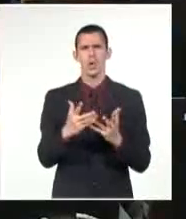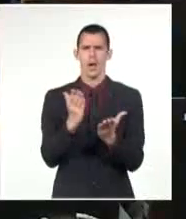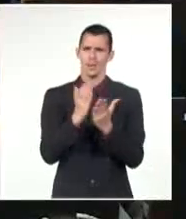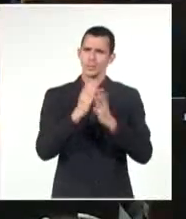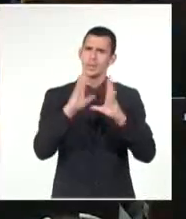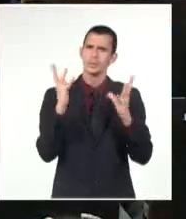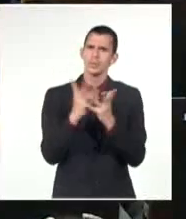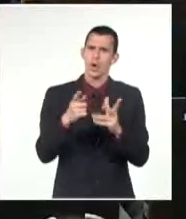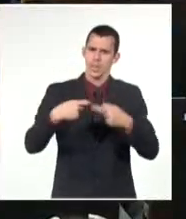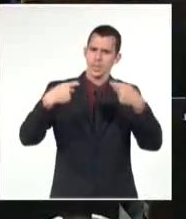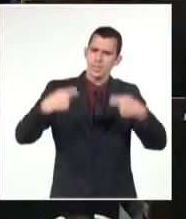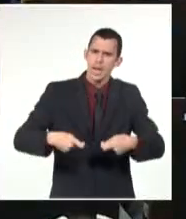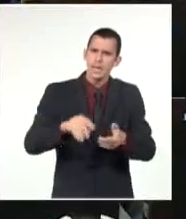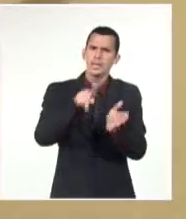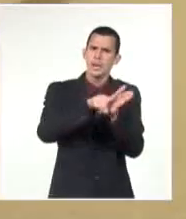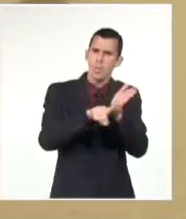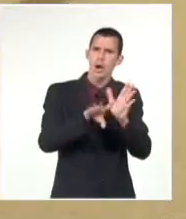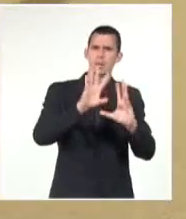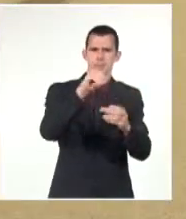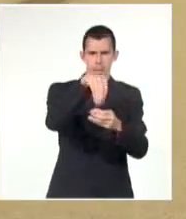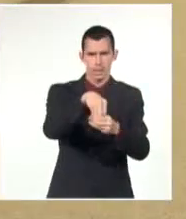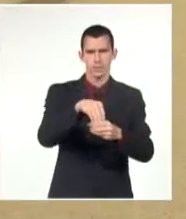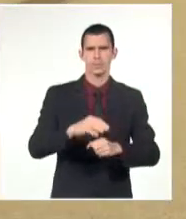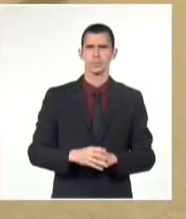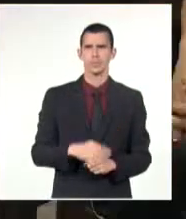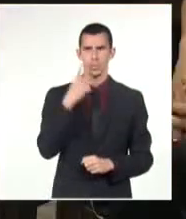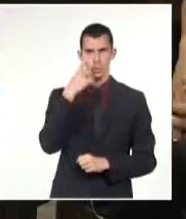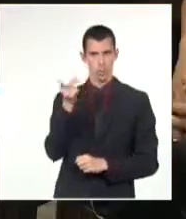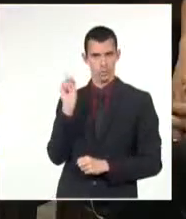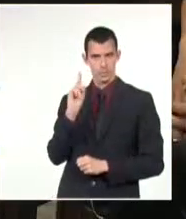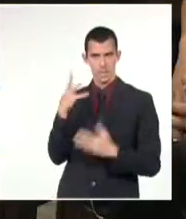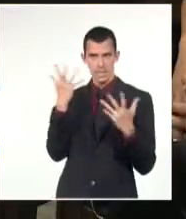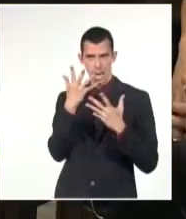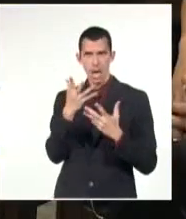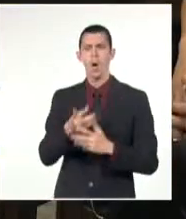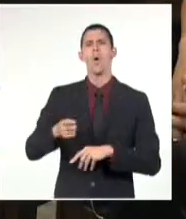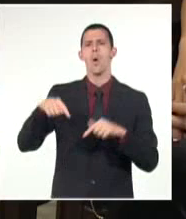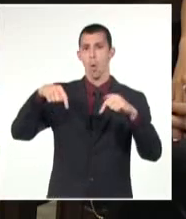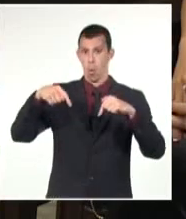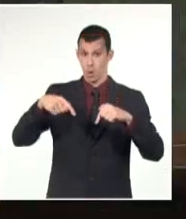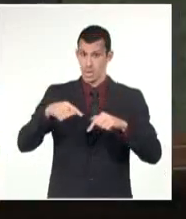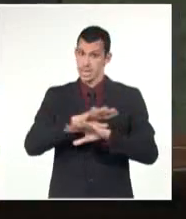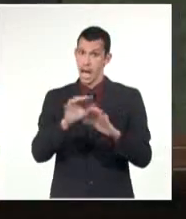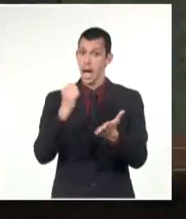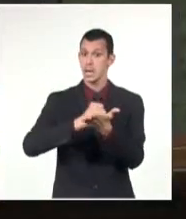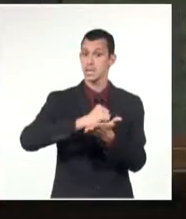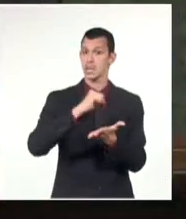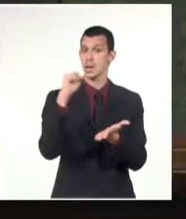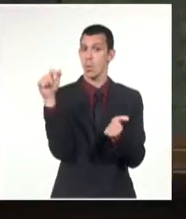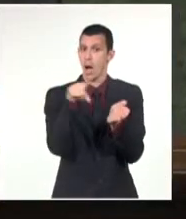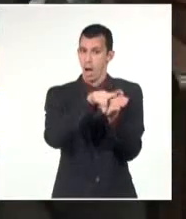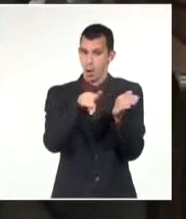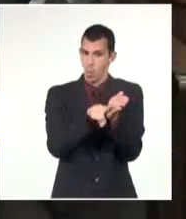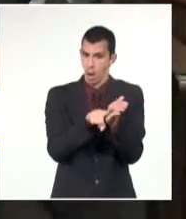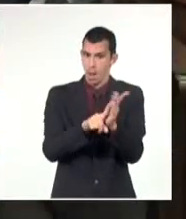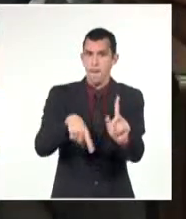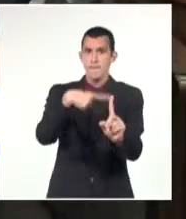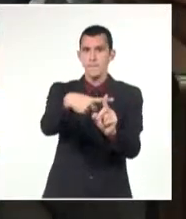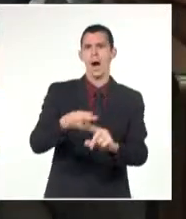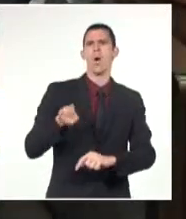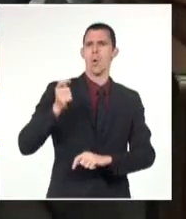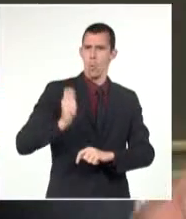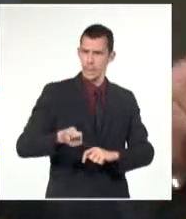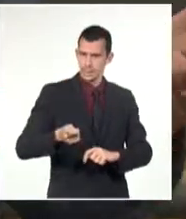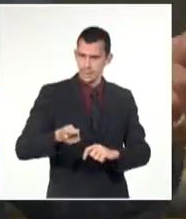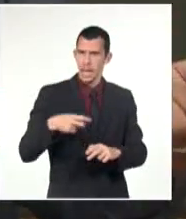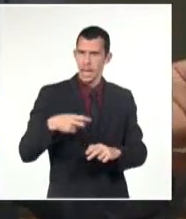Son ellos los jueces que cursarán la primera edición de la maestría en Derecho Judicial en Cuba. Por su importancia y